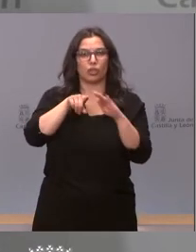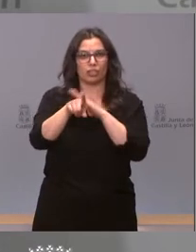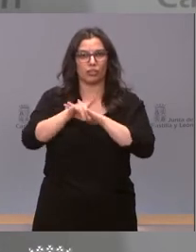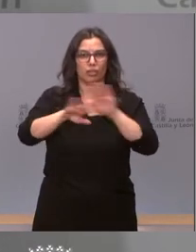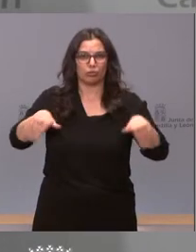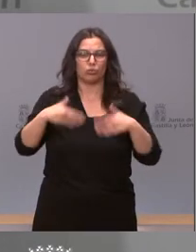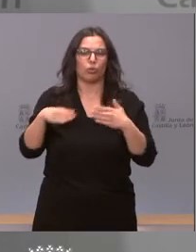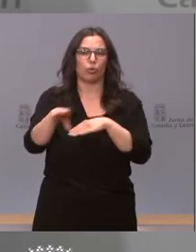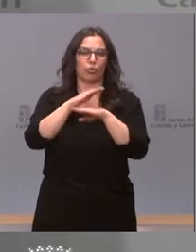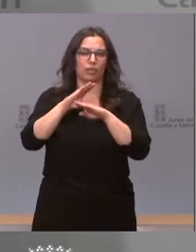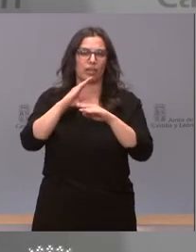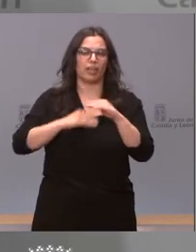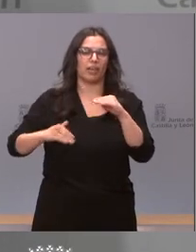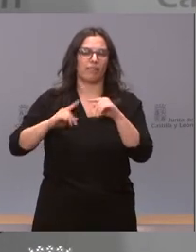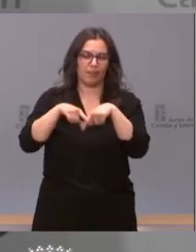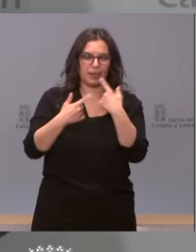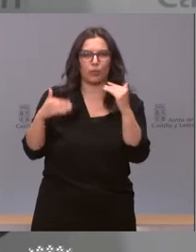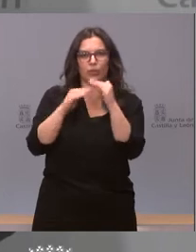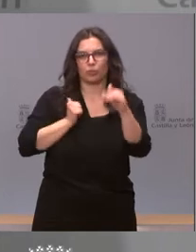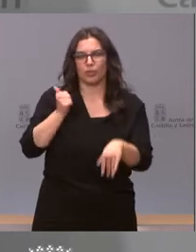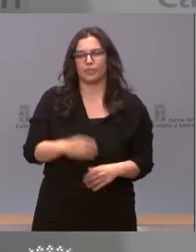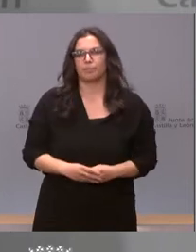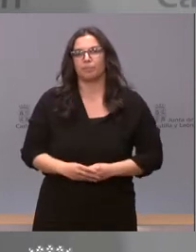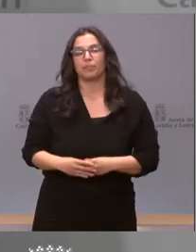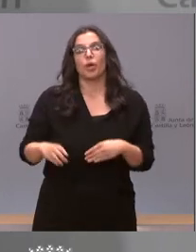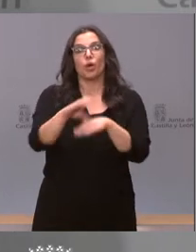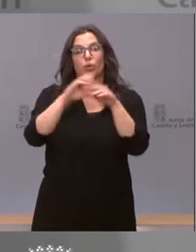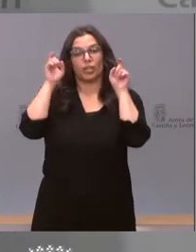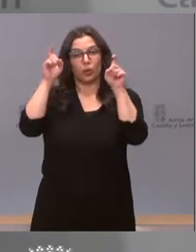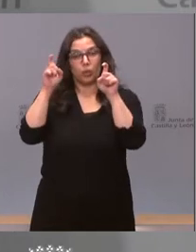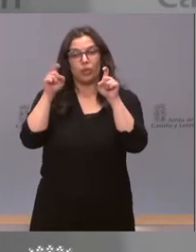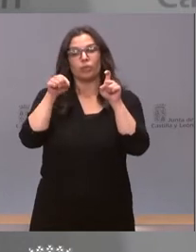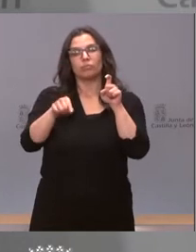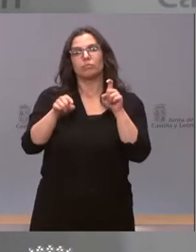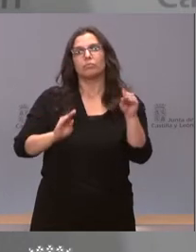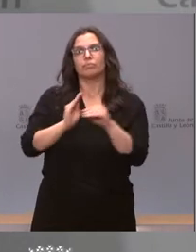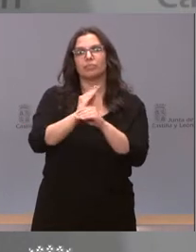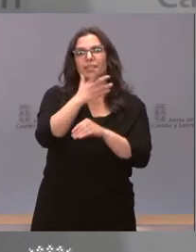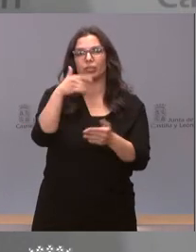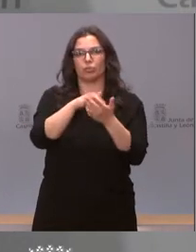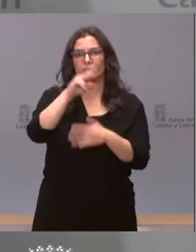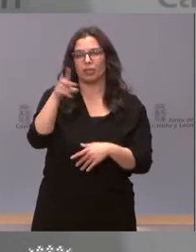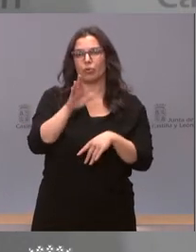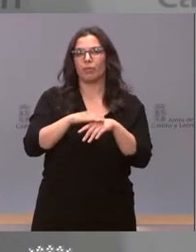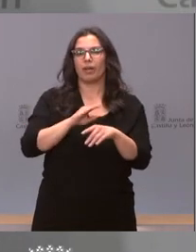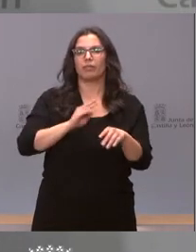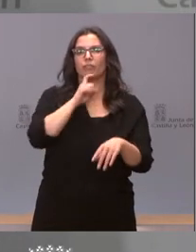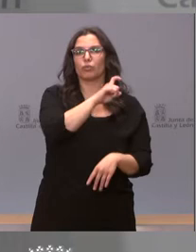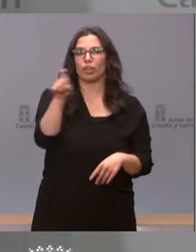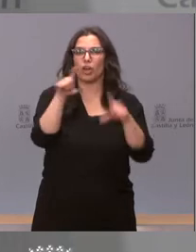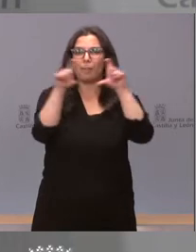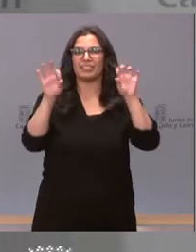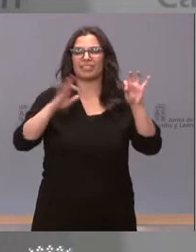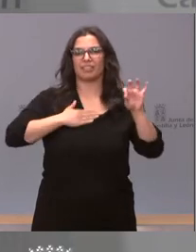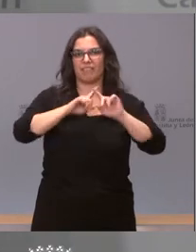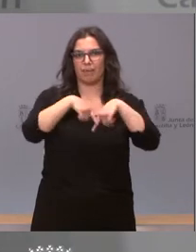Igualdad de Oportunidades. La Consejería de Educación destina medio millón de euros a la Fundación Empresa Familiar de Castilla